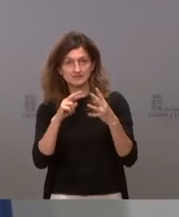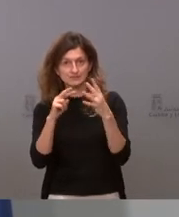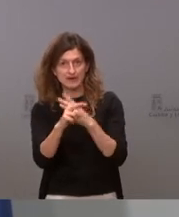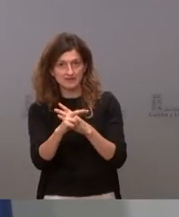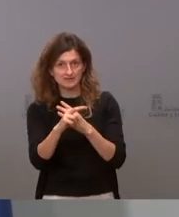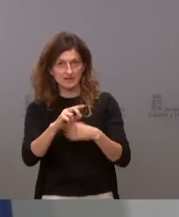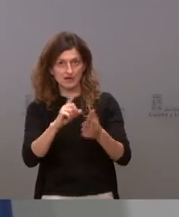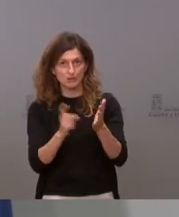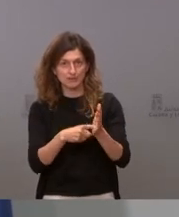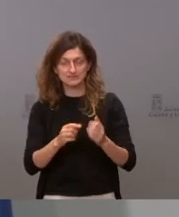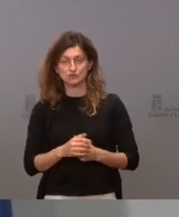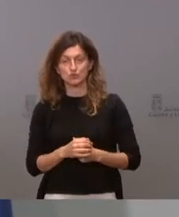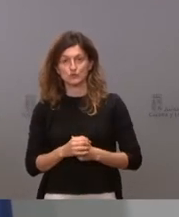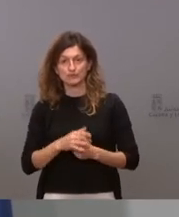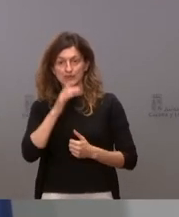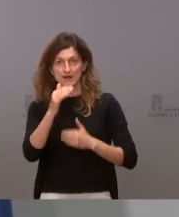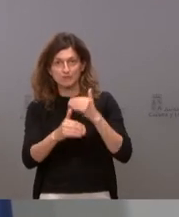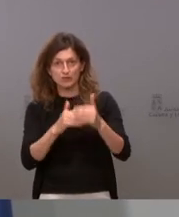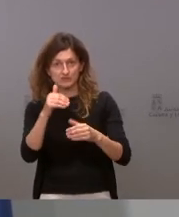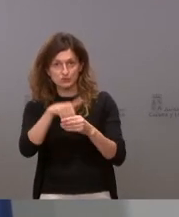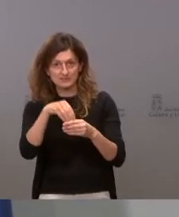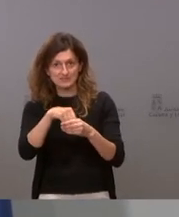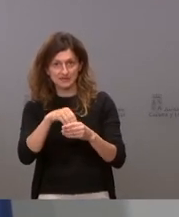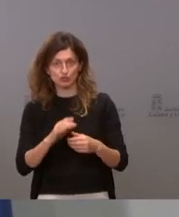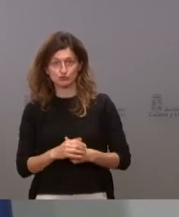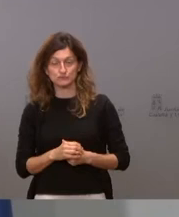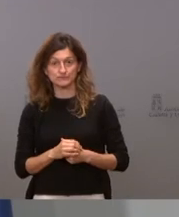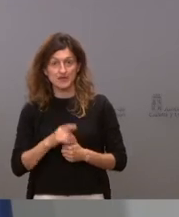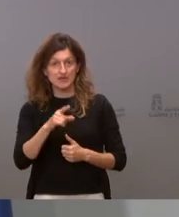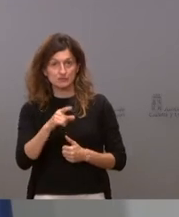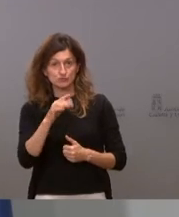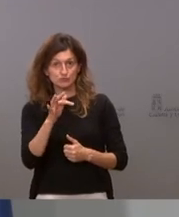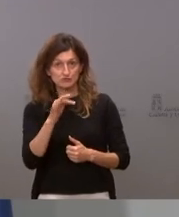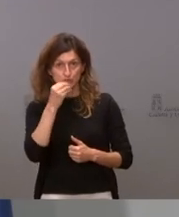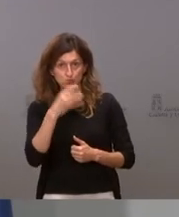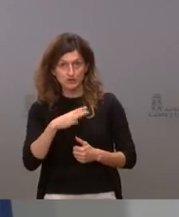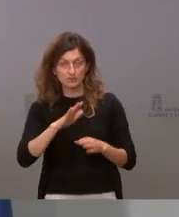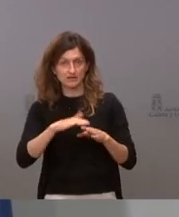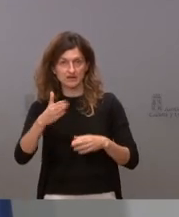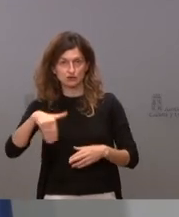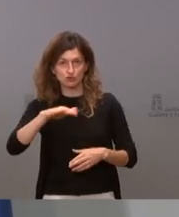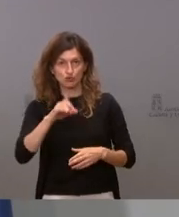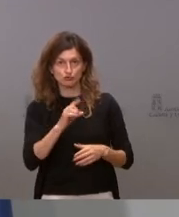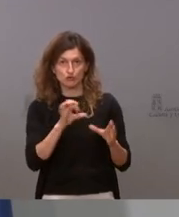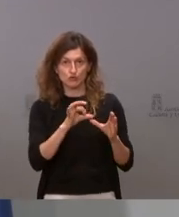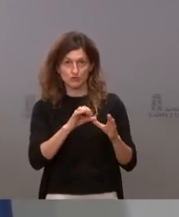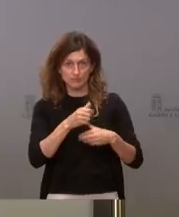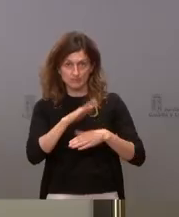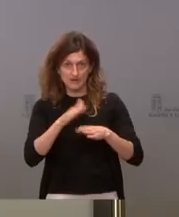posible a nuestros procesos internos creo que eso va a ser bueno para todos insisto no solo para mi partido